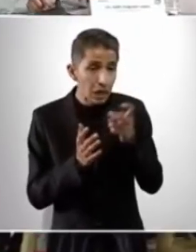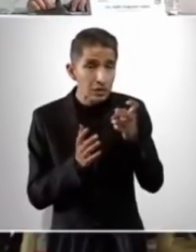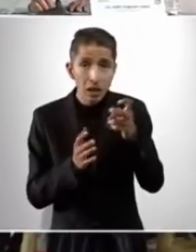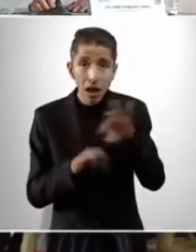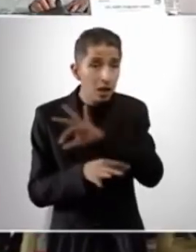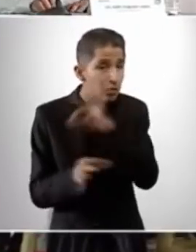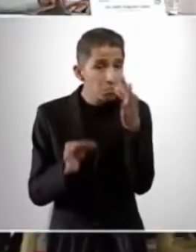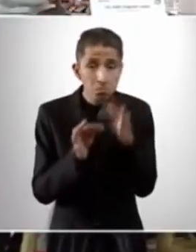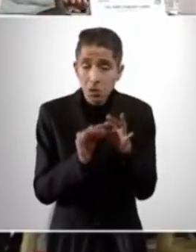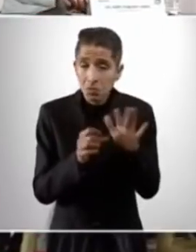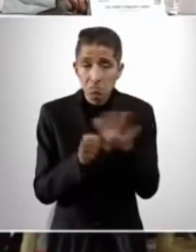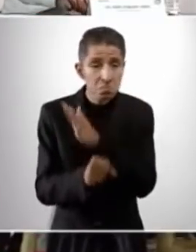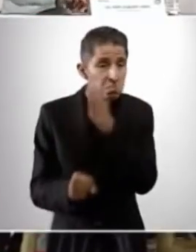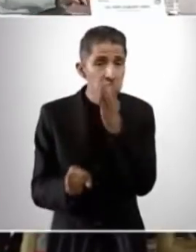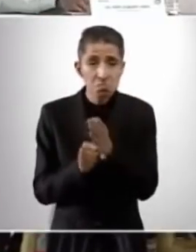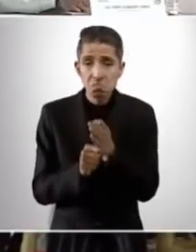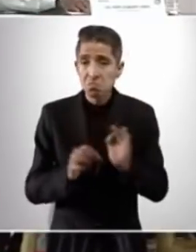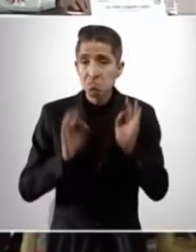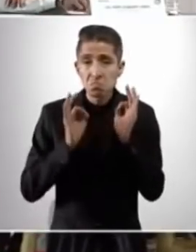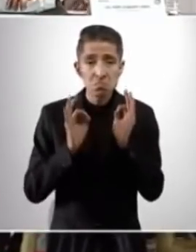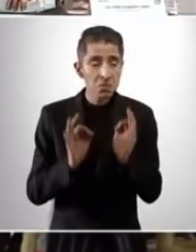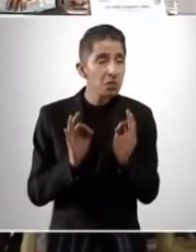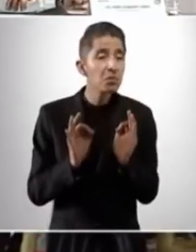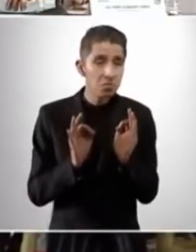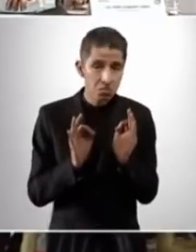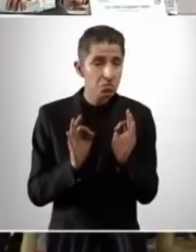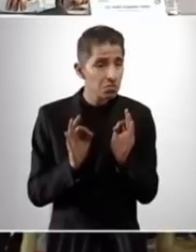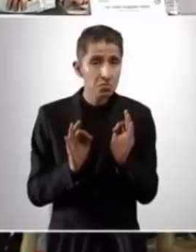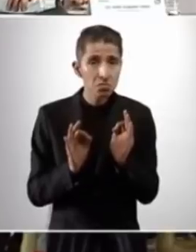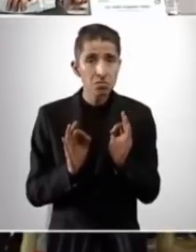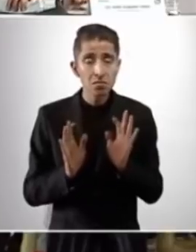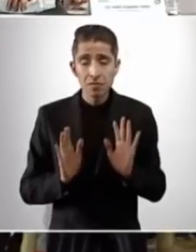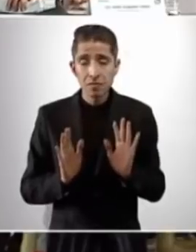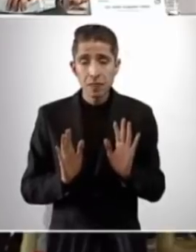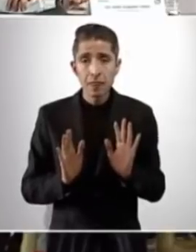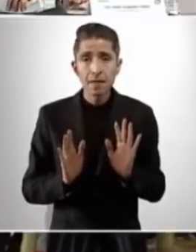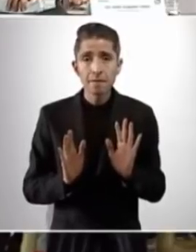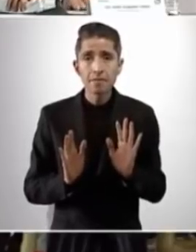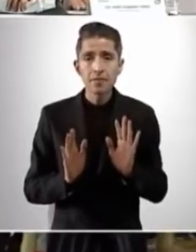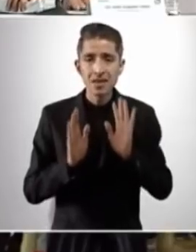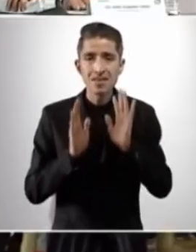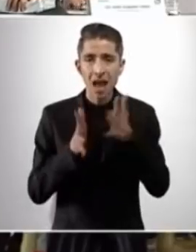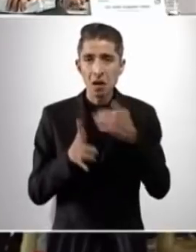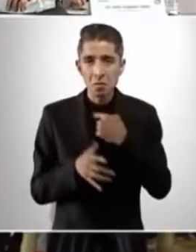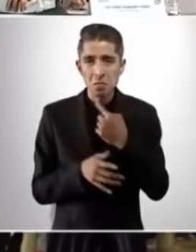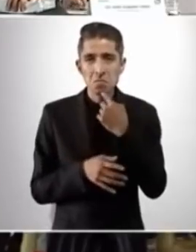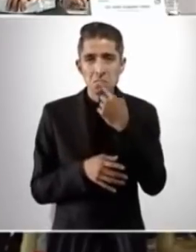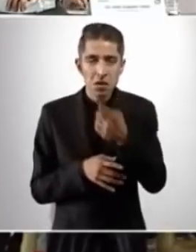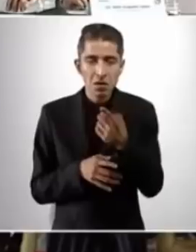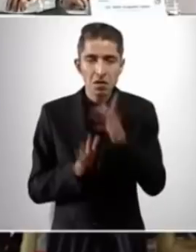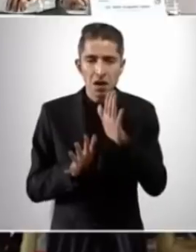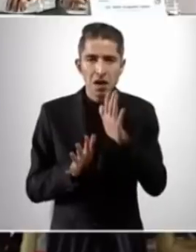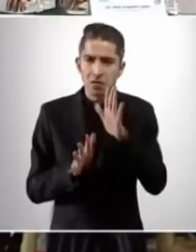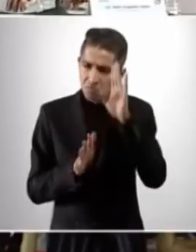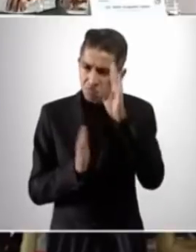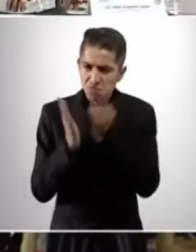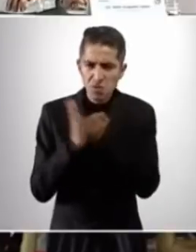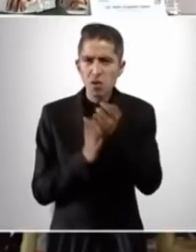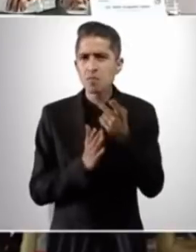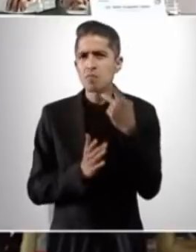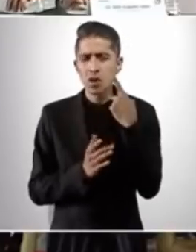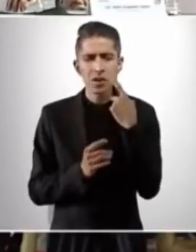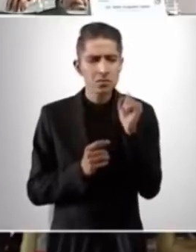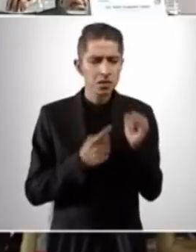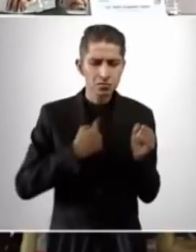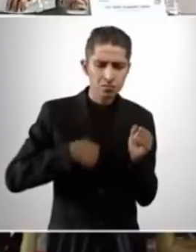suficiente mostrar que hay la decisión, la voluntad política de apoyar